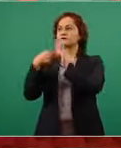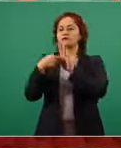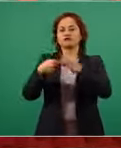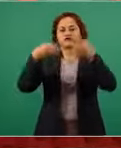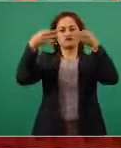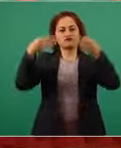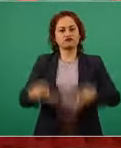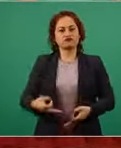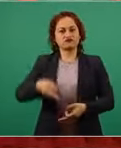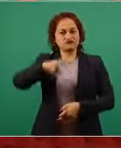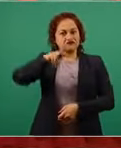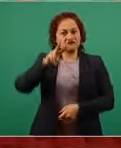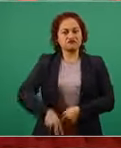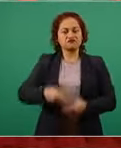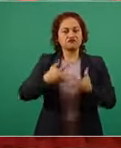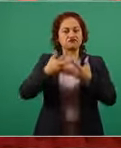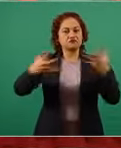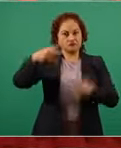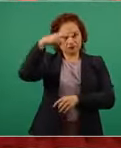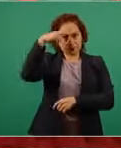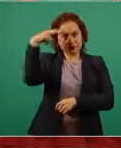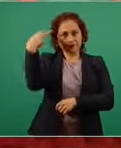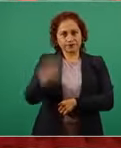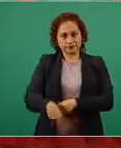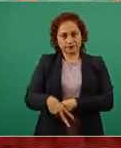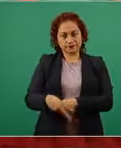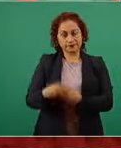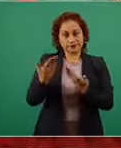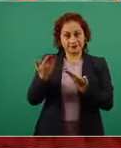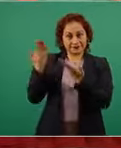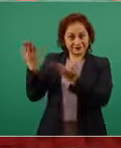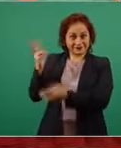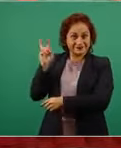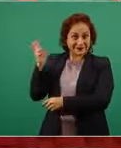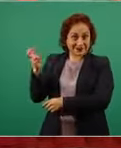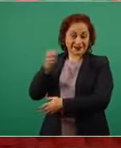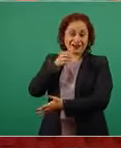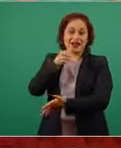que envío el día de hoy a los gobernadores